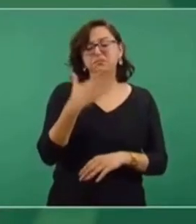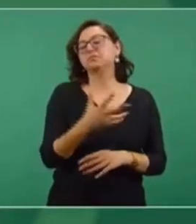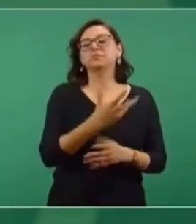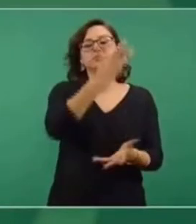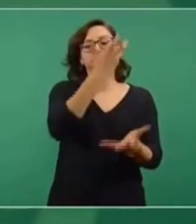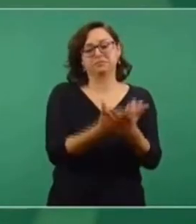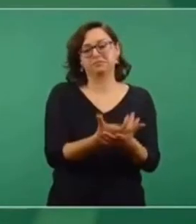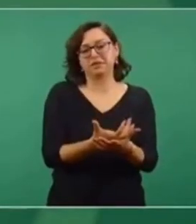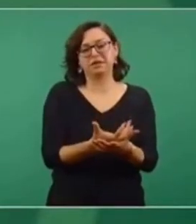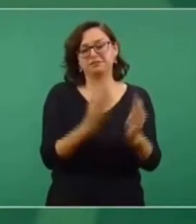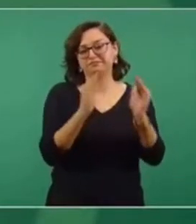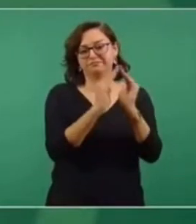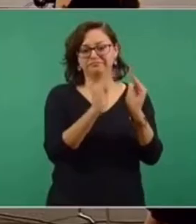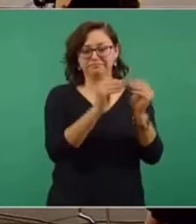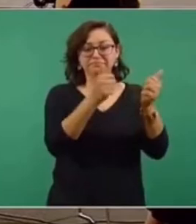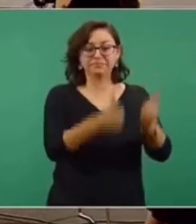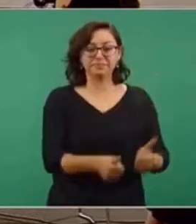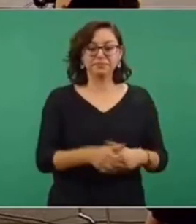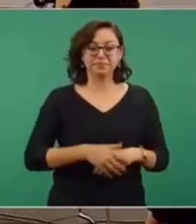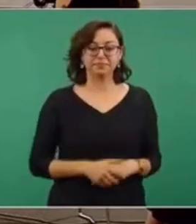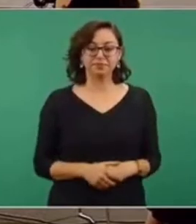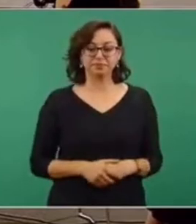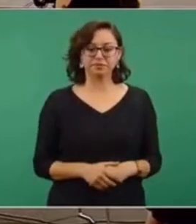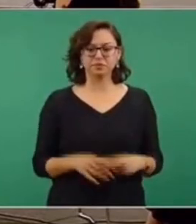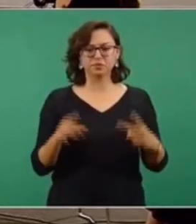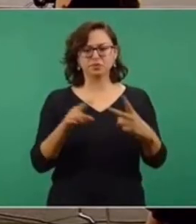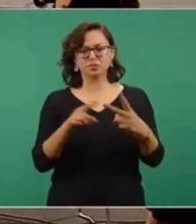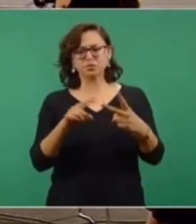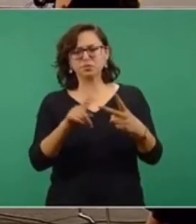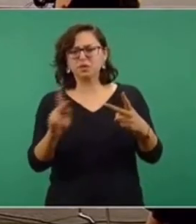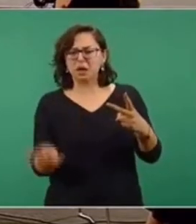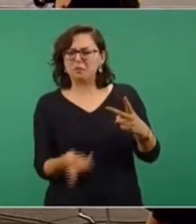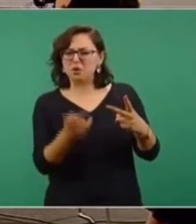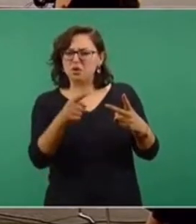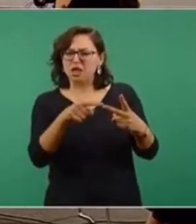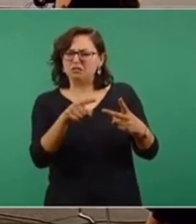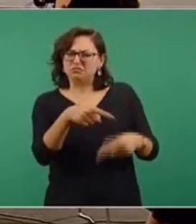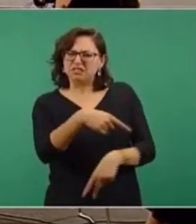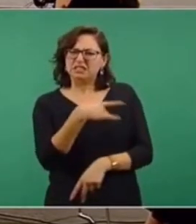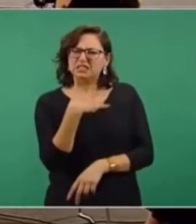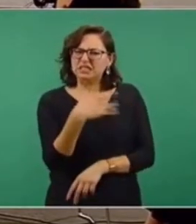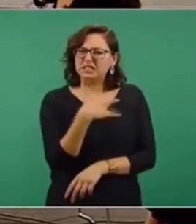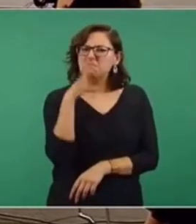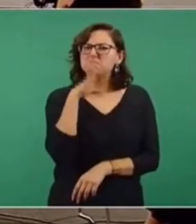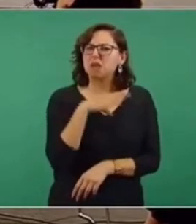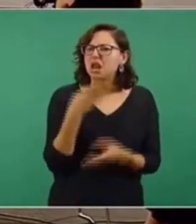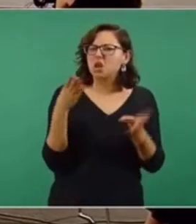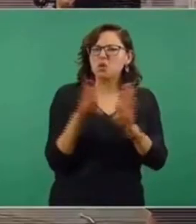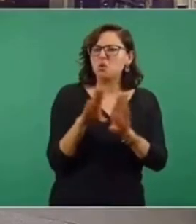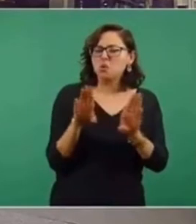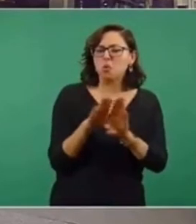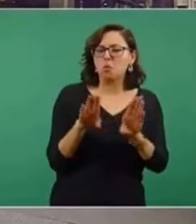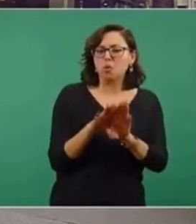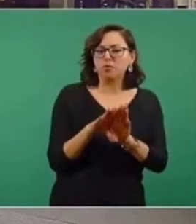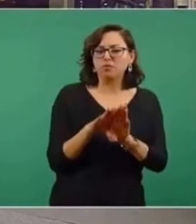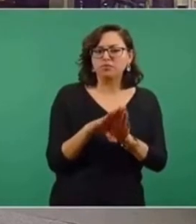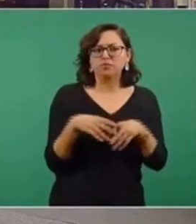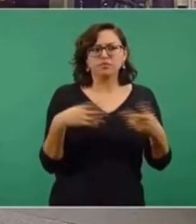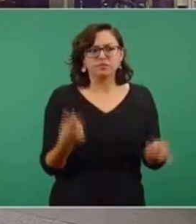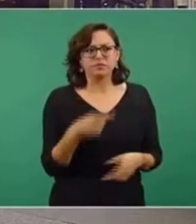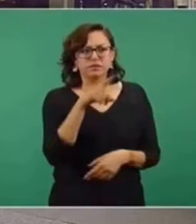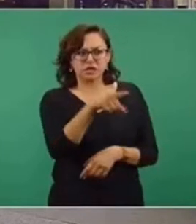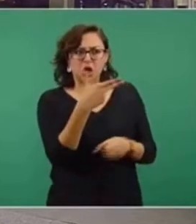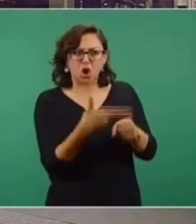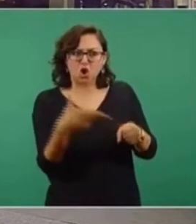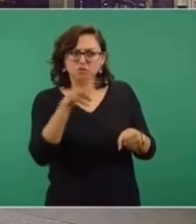reposo y que se mantenga en casa. ¿Cuáles serían estos síntomas residuales? Y sobre todo, también confirmarnos que no volvió a ser